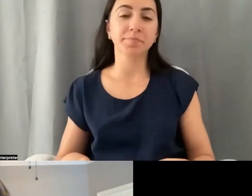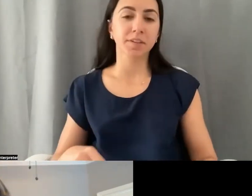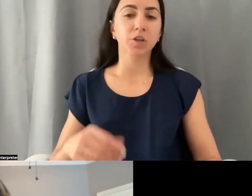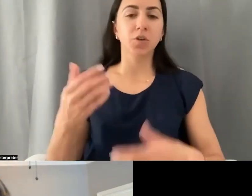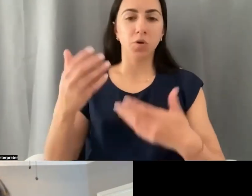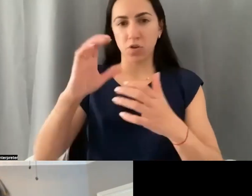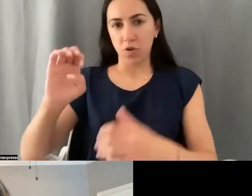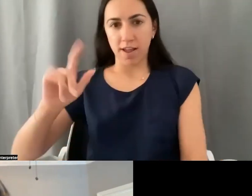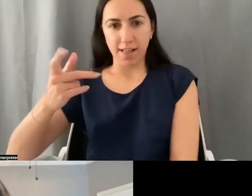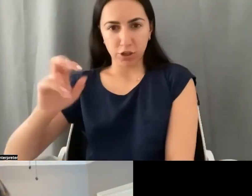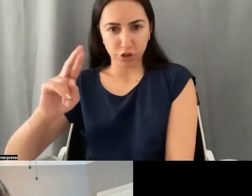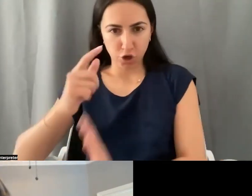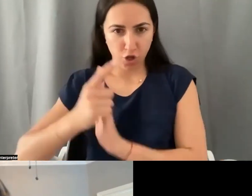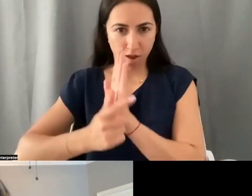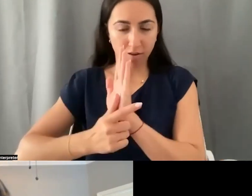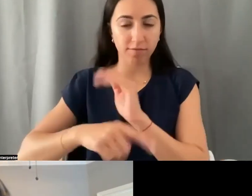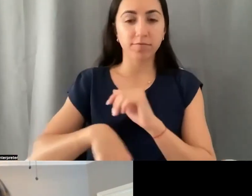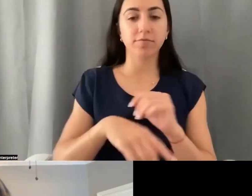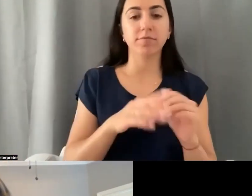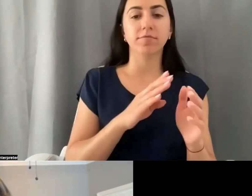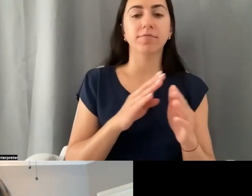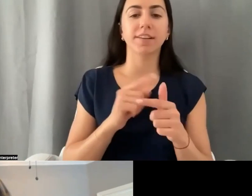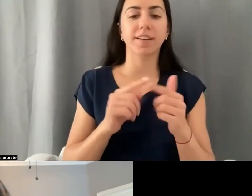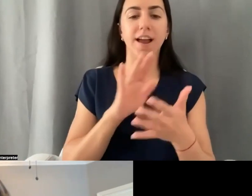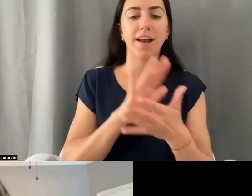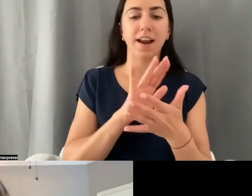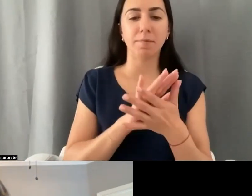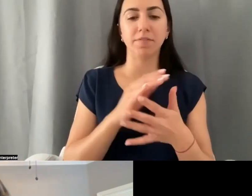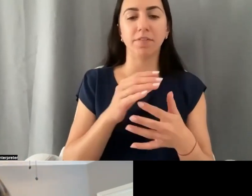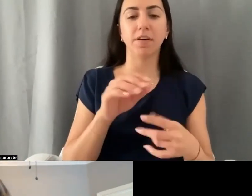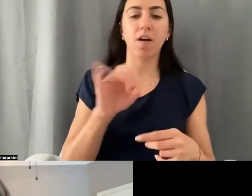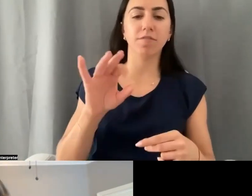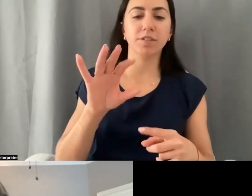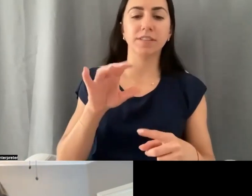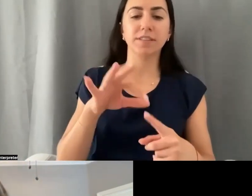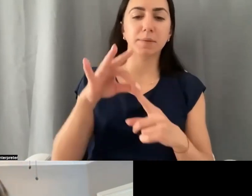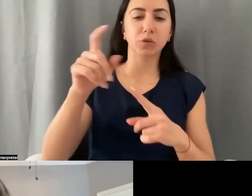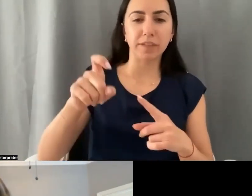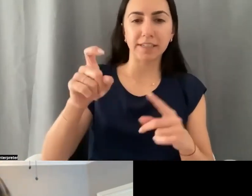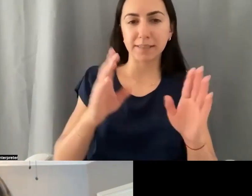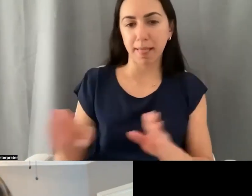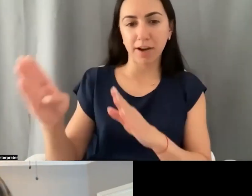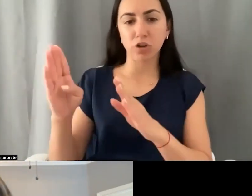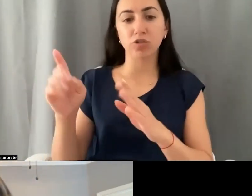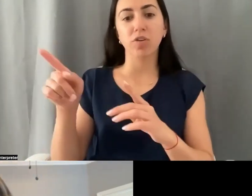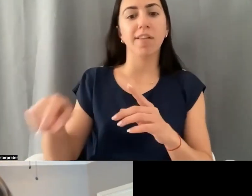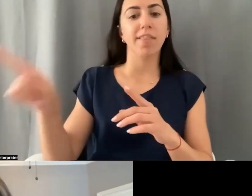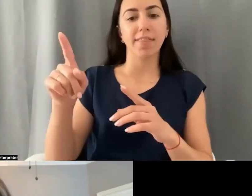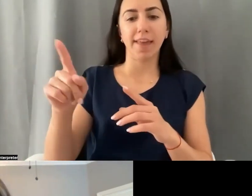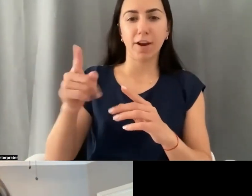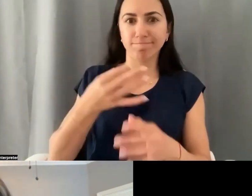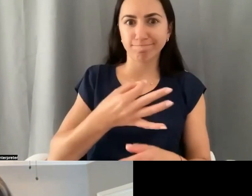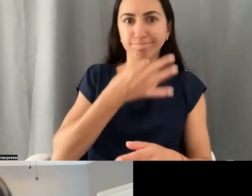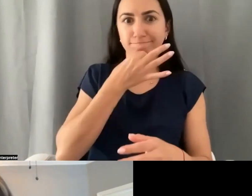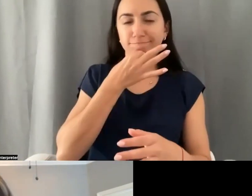abogado de leyes para personas de la tercera edad. Y también hay una organización nacional que también se